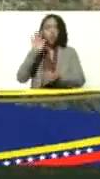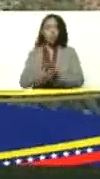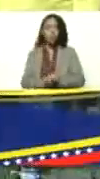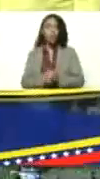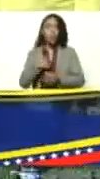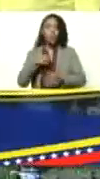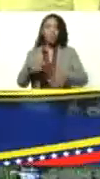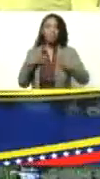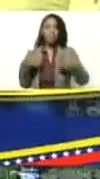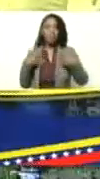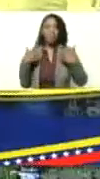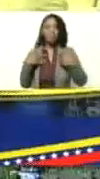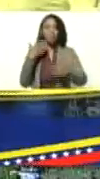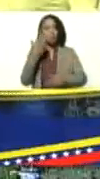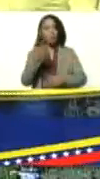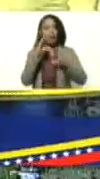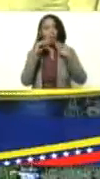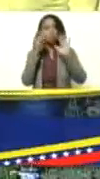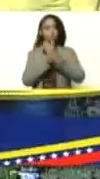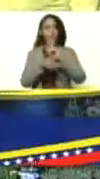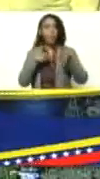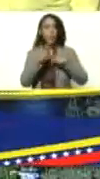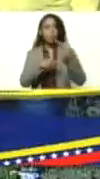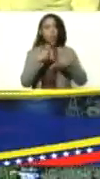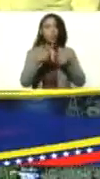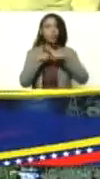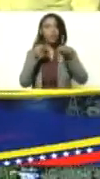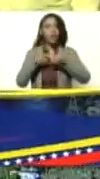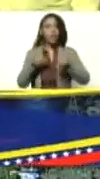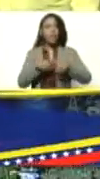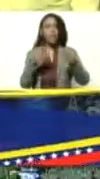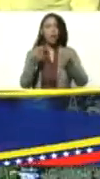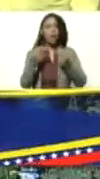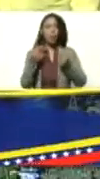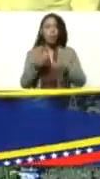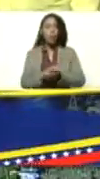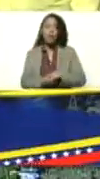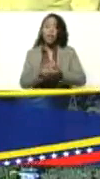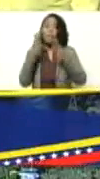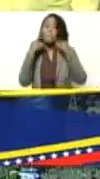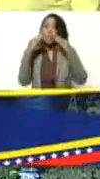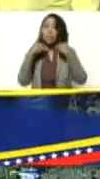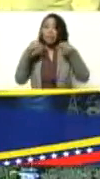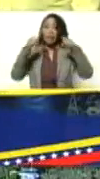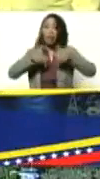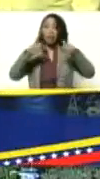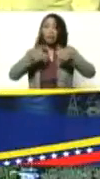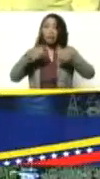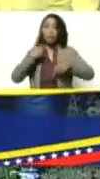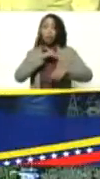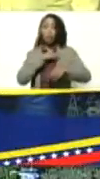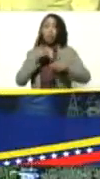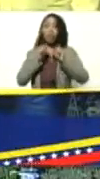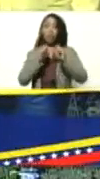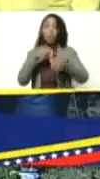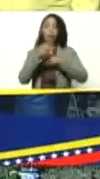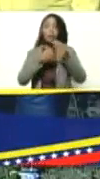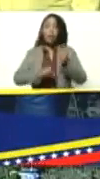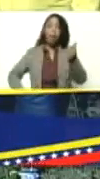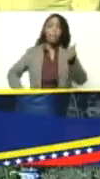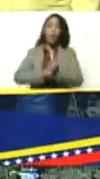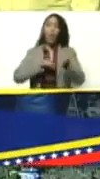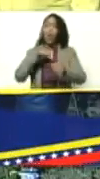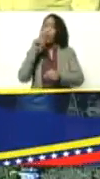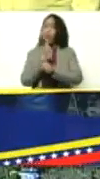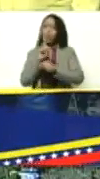contento presidente usted está hablando de la producción la diversificación de la economía y con experiencias como esta es que vamos a seguir potenciando no